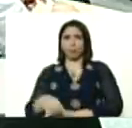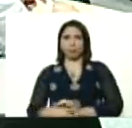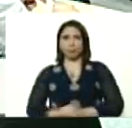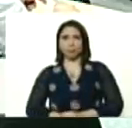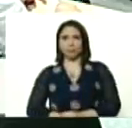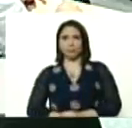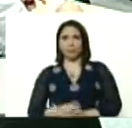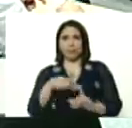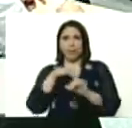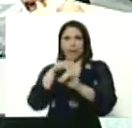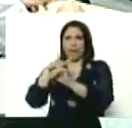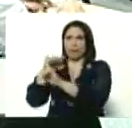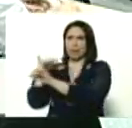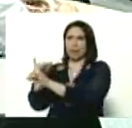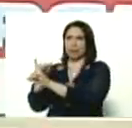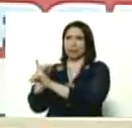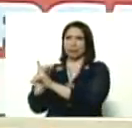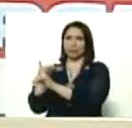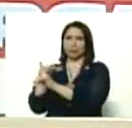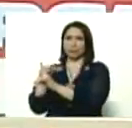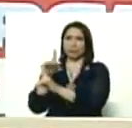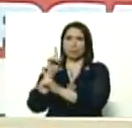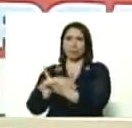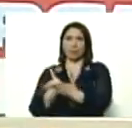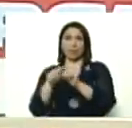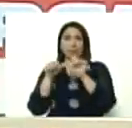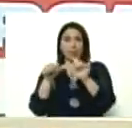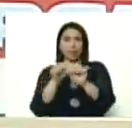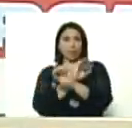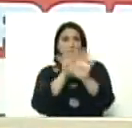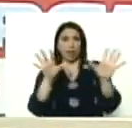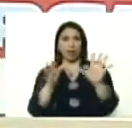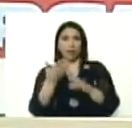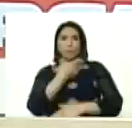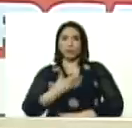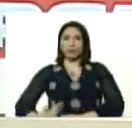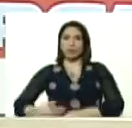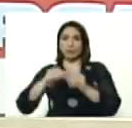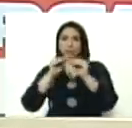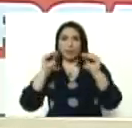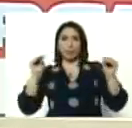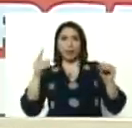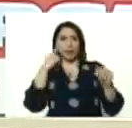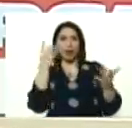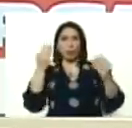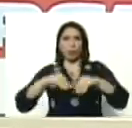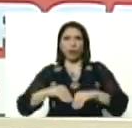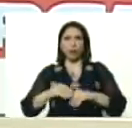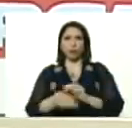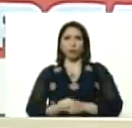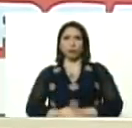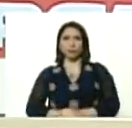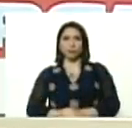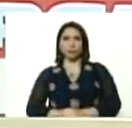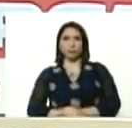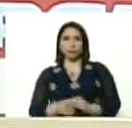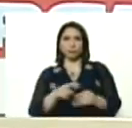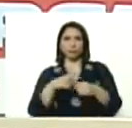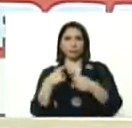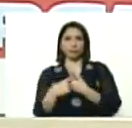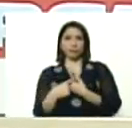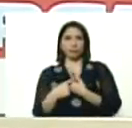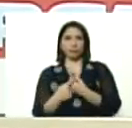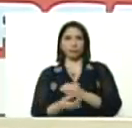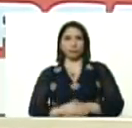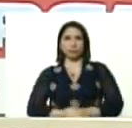de ataque xenofóbico, también ha quedado claro, el presidente nos ha llamado, una alianza más allá, del gran pueblo patriótico,